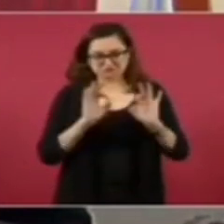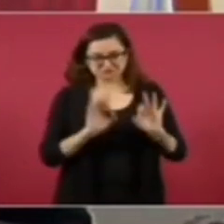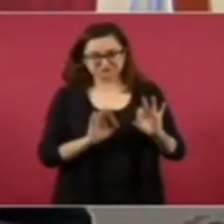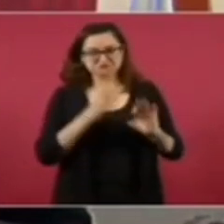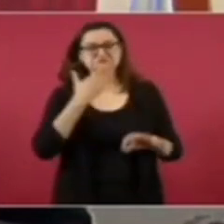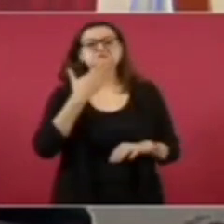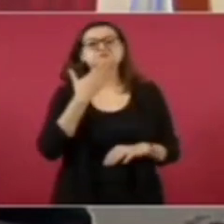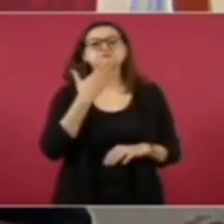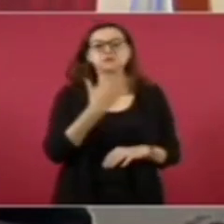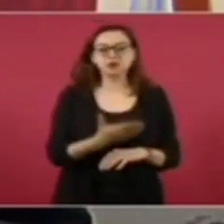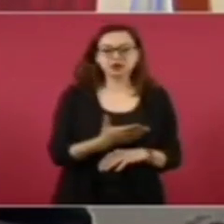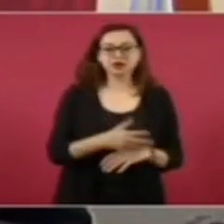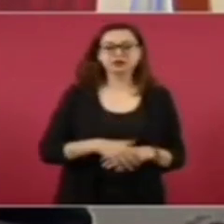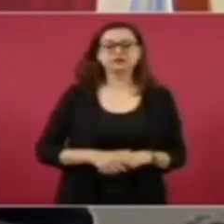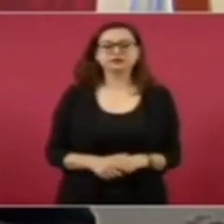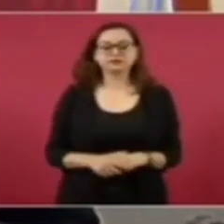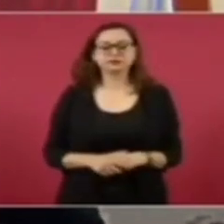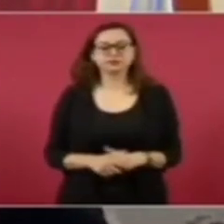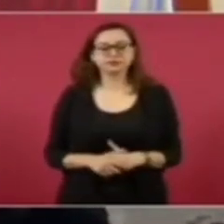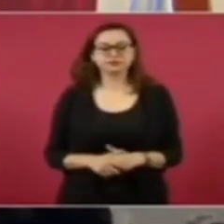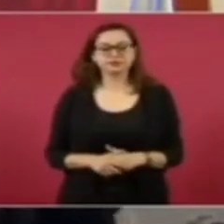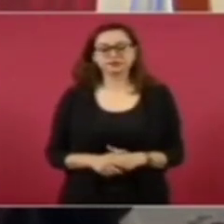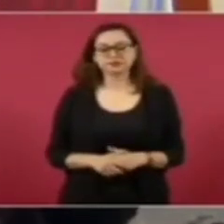seis.